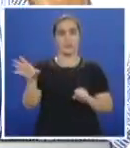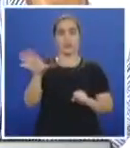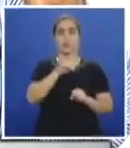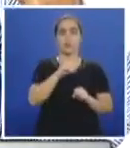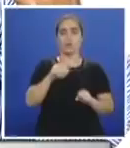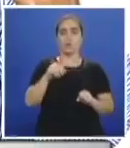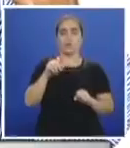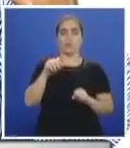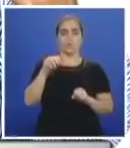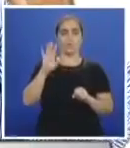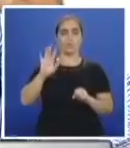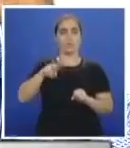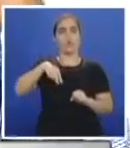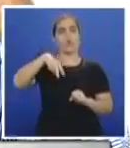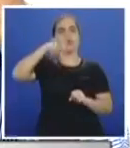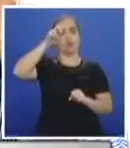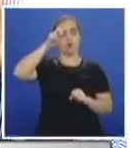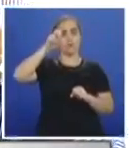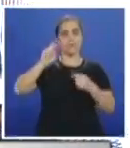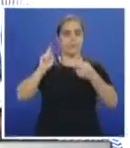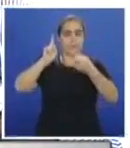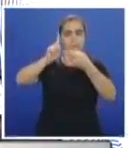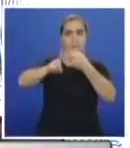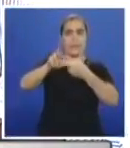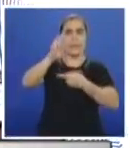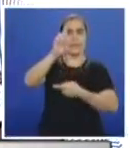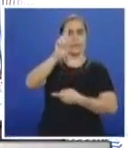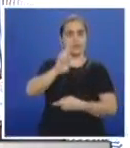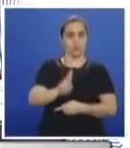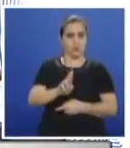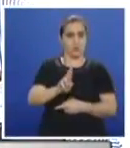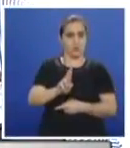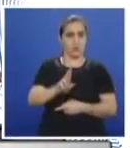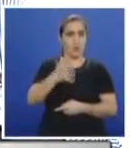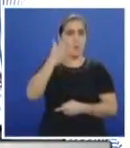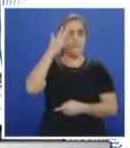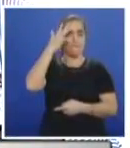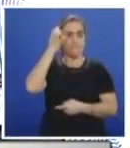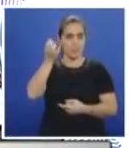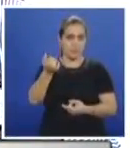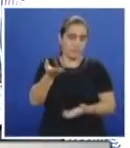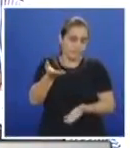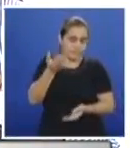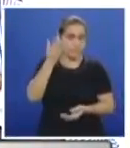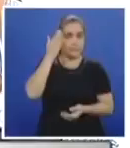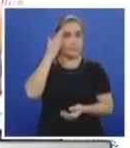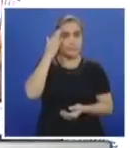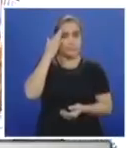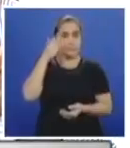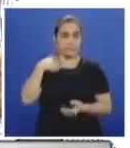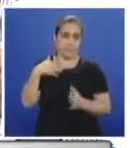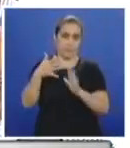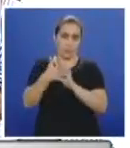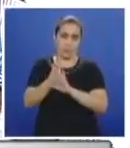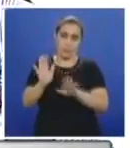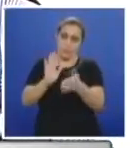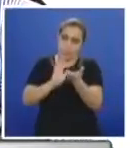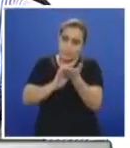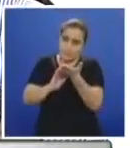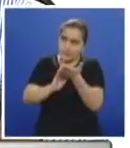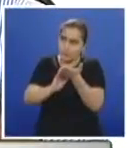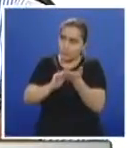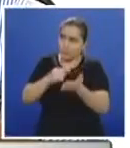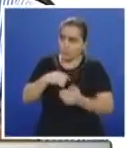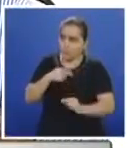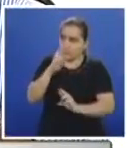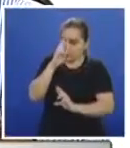el bloque que viene de norte a sur, porque desafortunadamente, y lo digo con todo el respeto, con toda